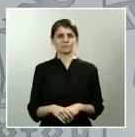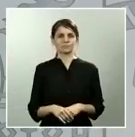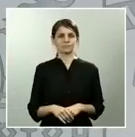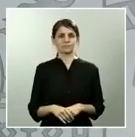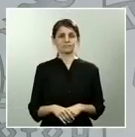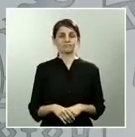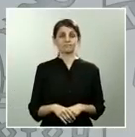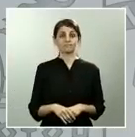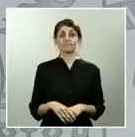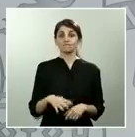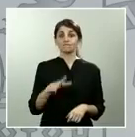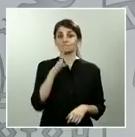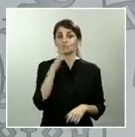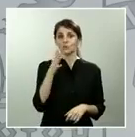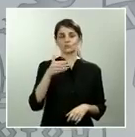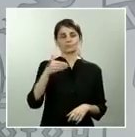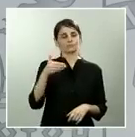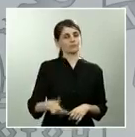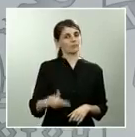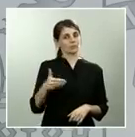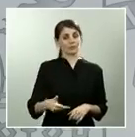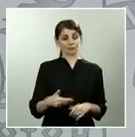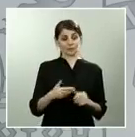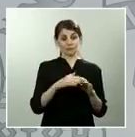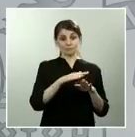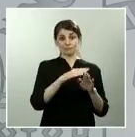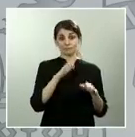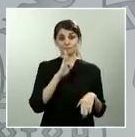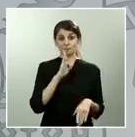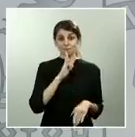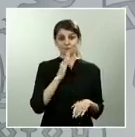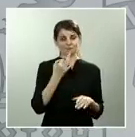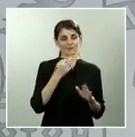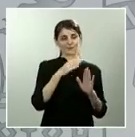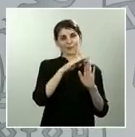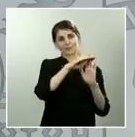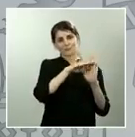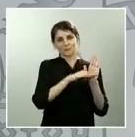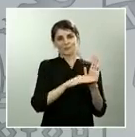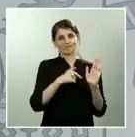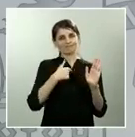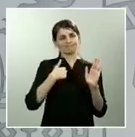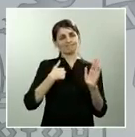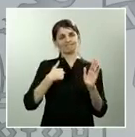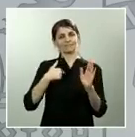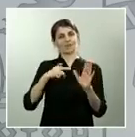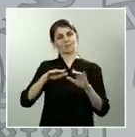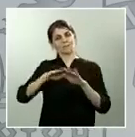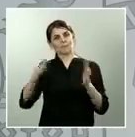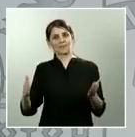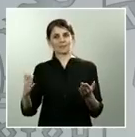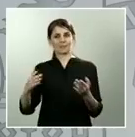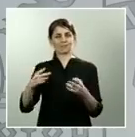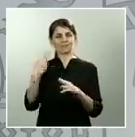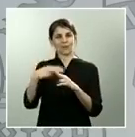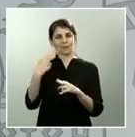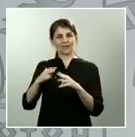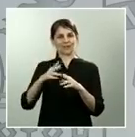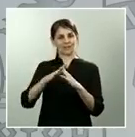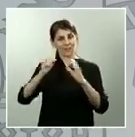para el diálogo en esta mesa política que forma parte del pacto de la reconstrucción económica y social,